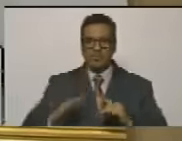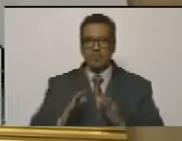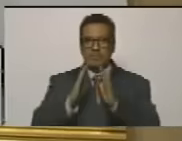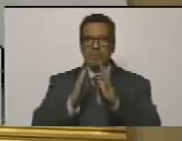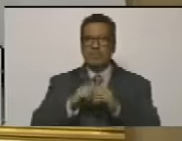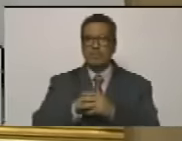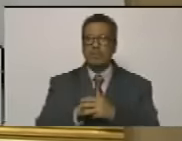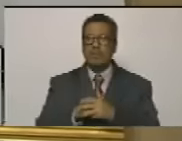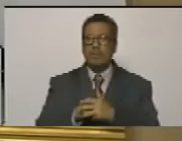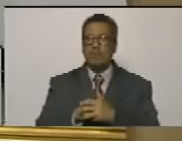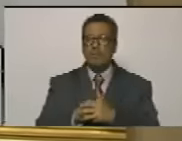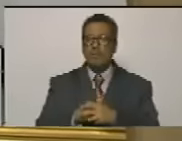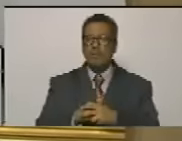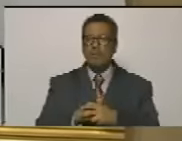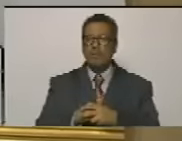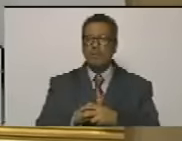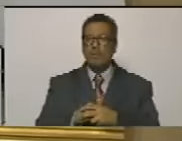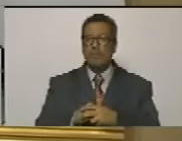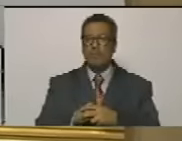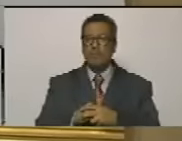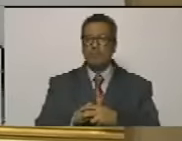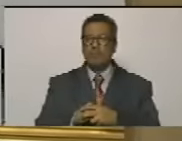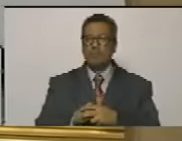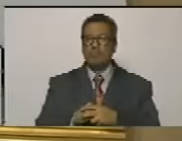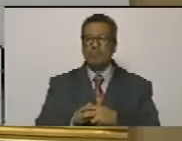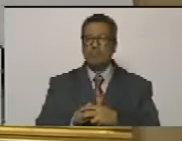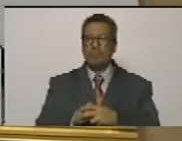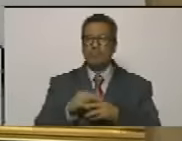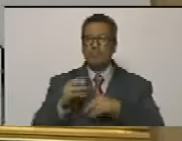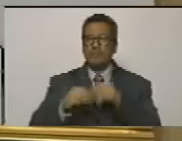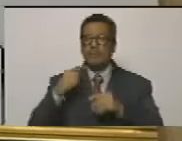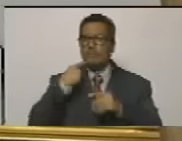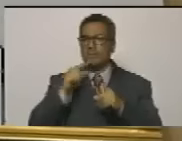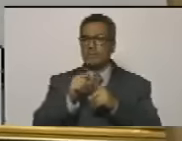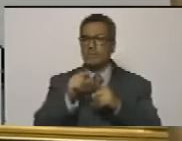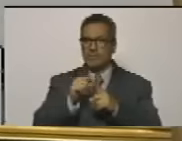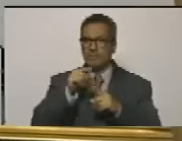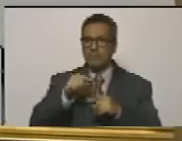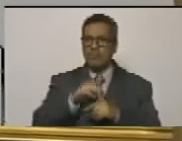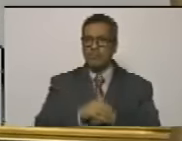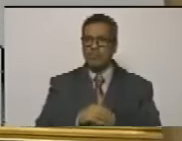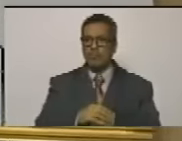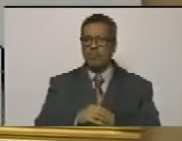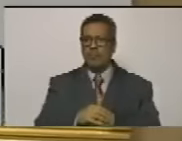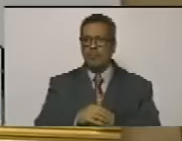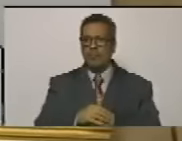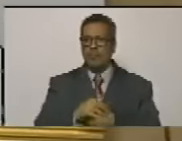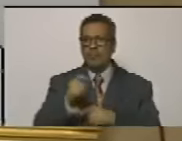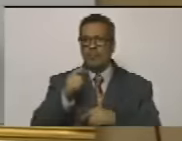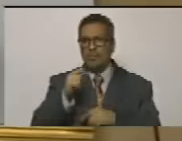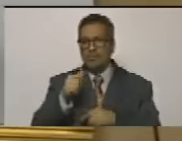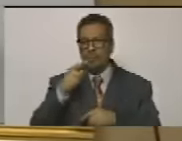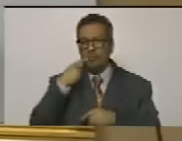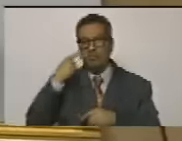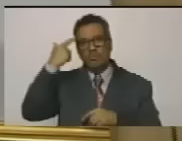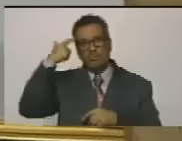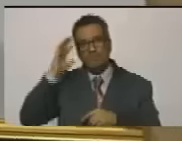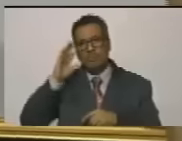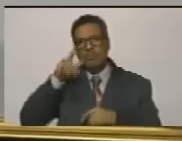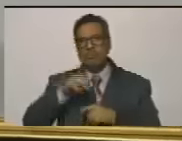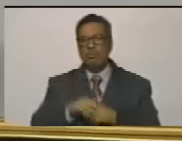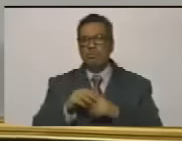lo que se ha ya denominado un término un poco peyorativo pero que